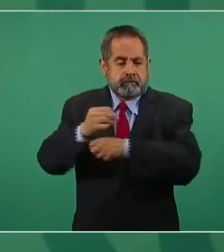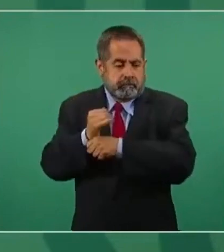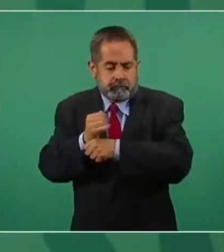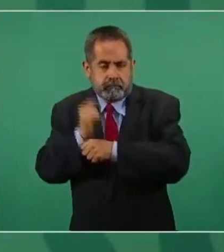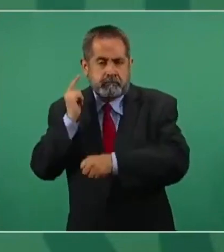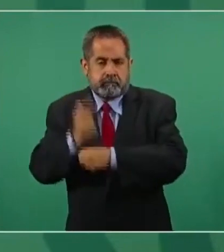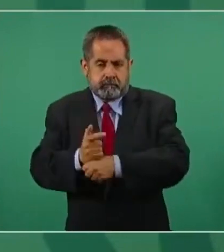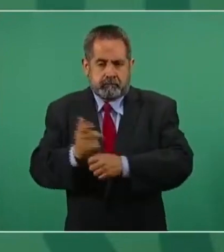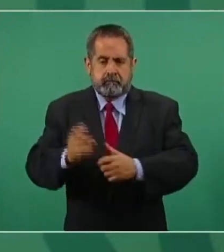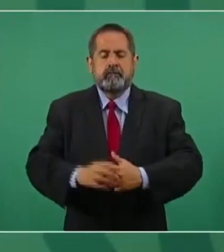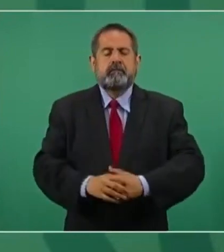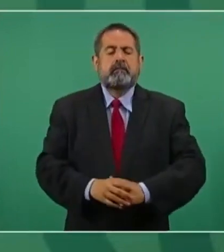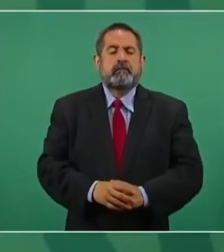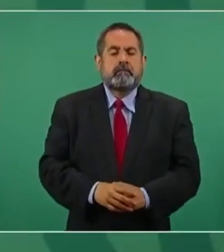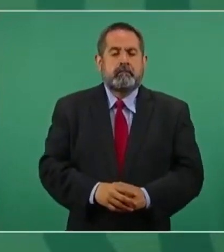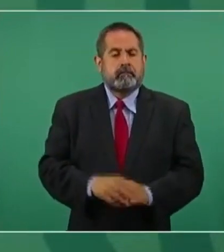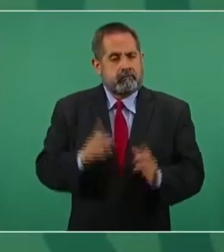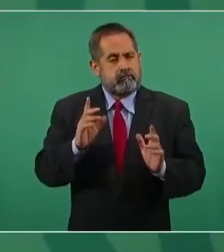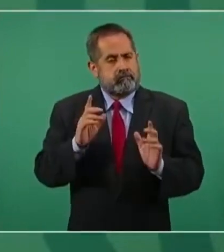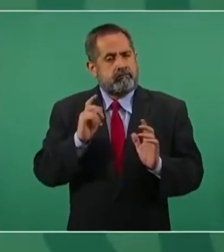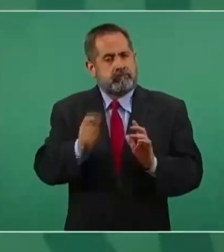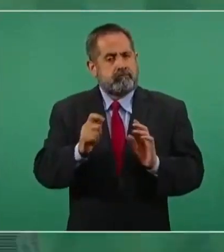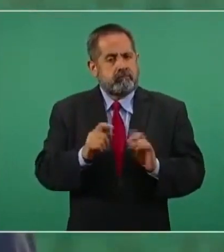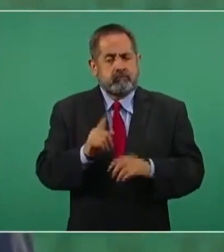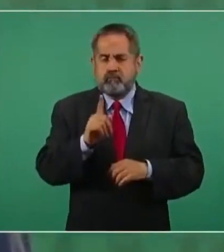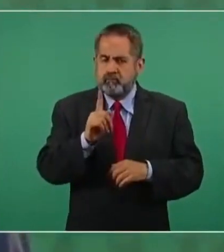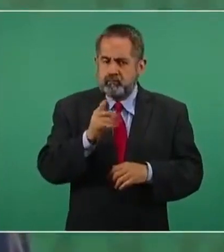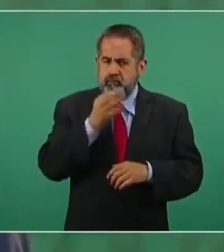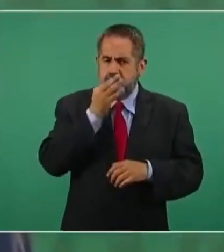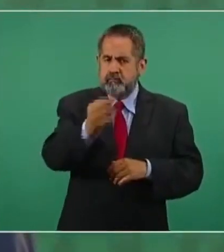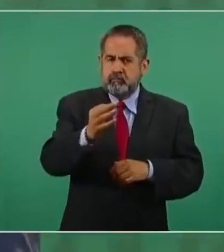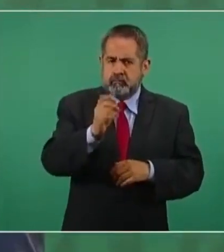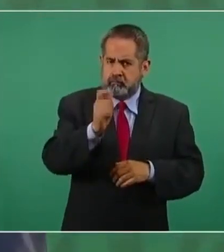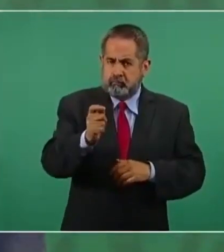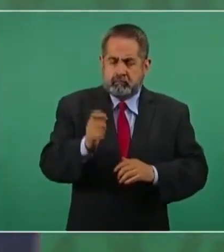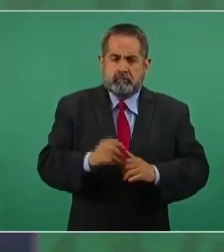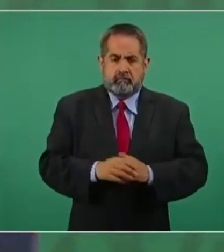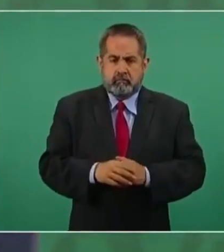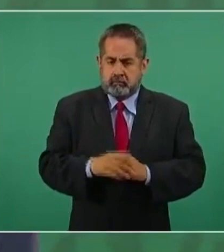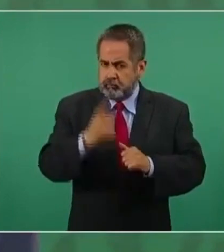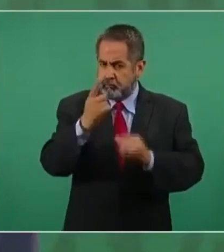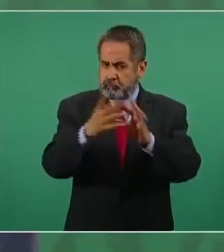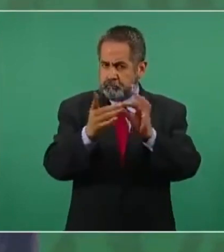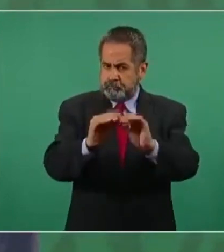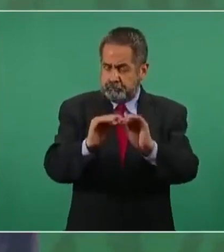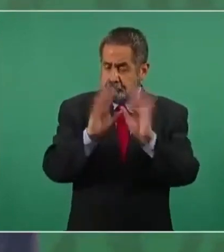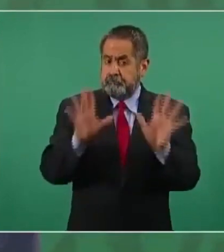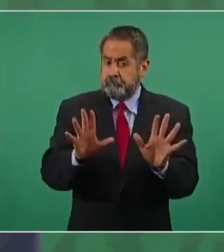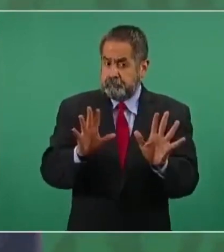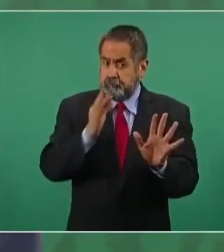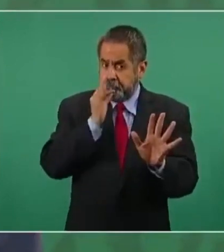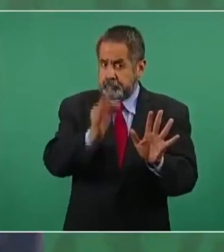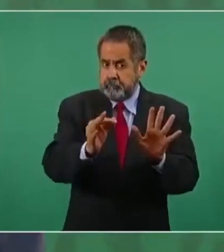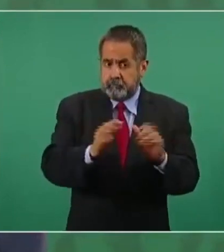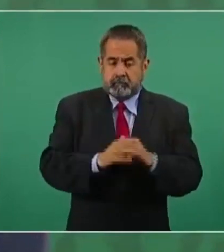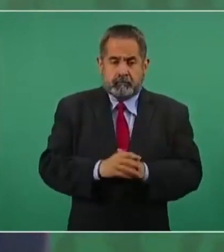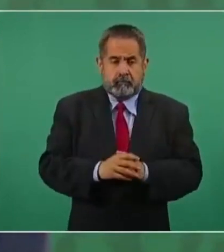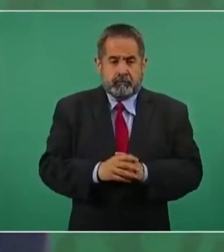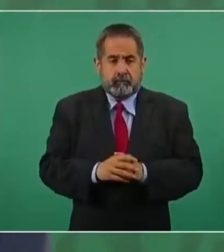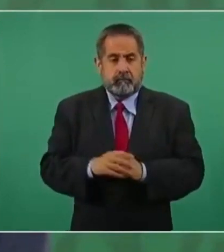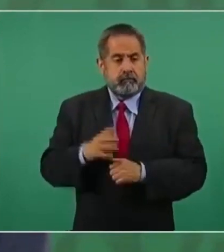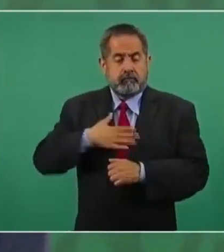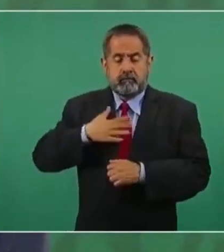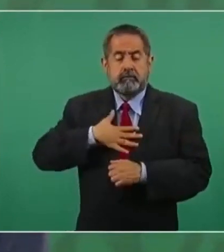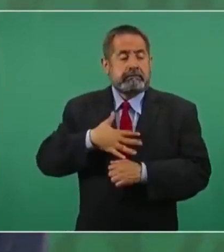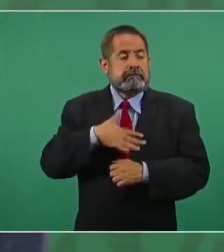Nada más una cosa que quede claro, así como no somos